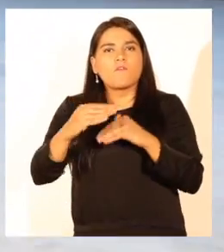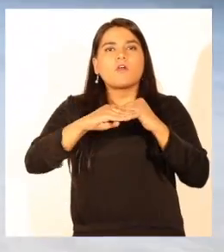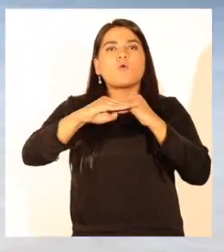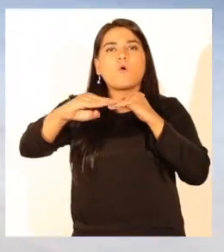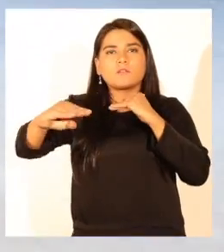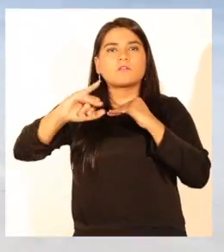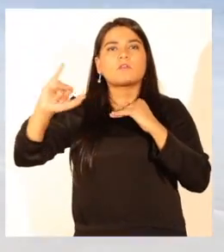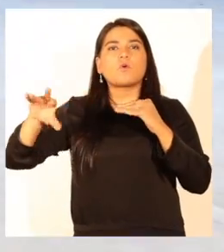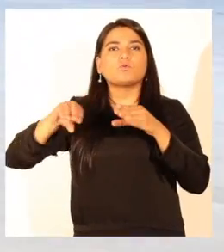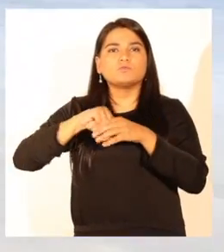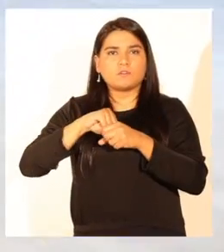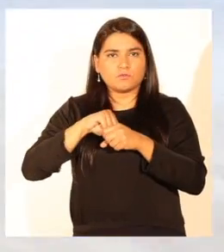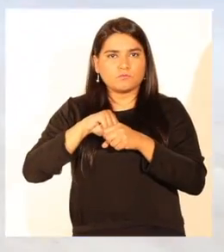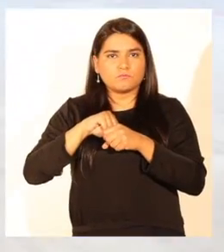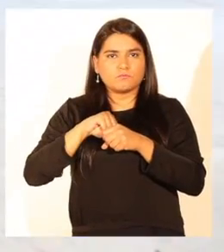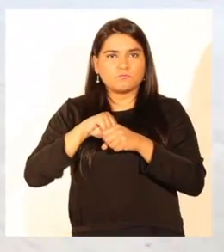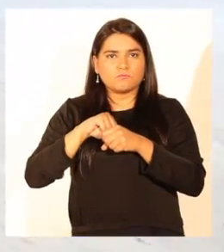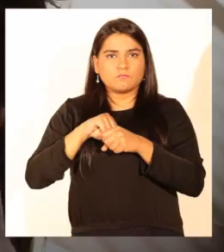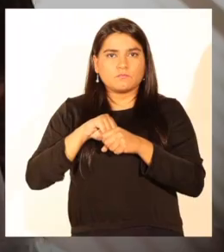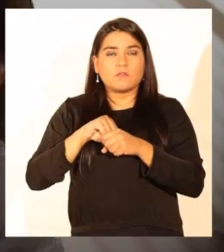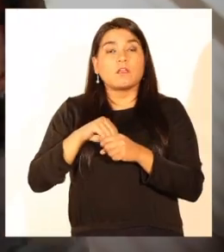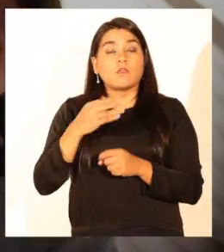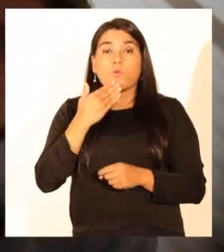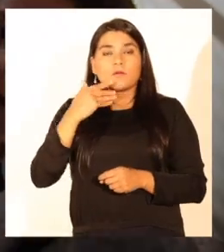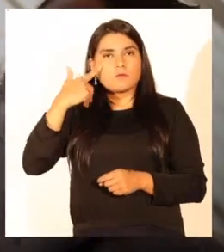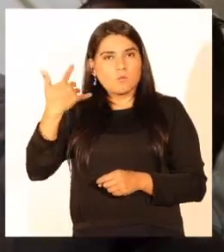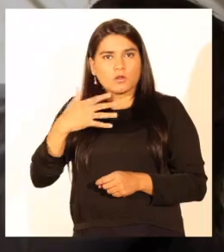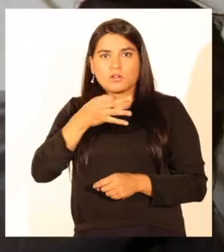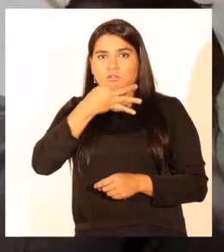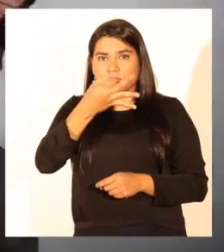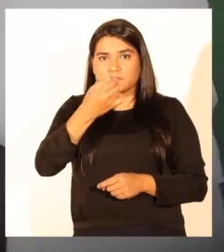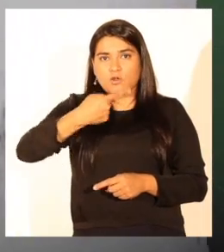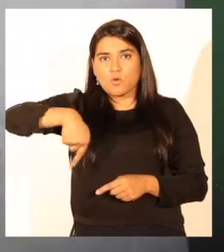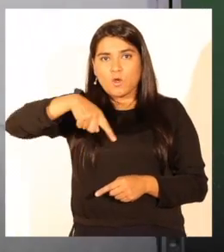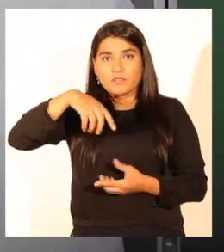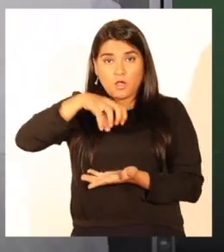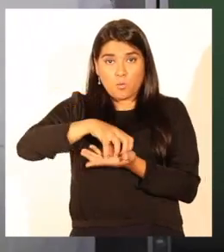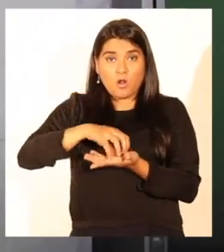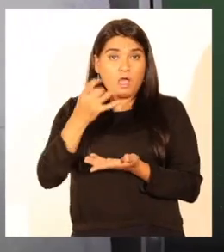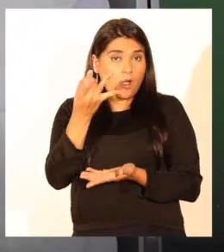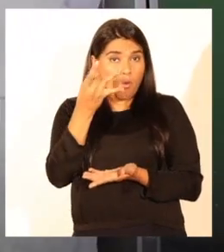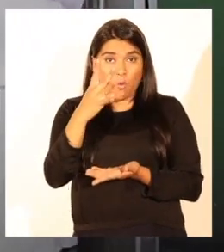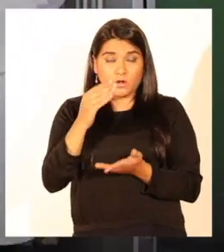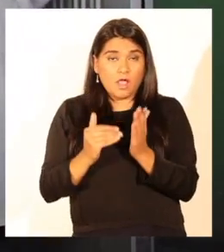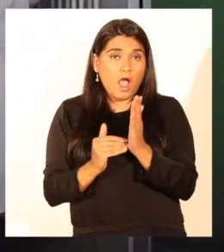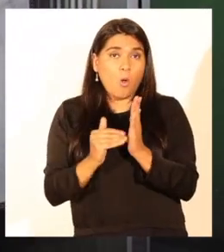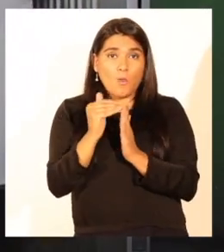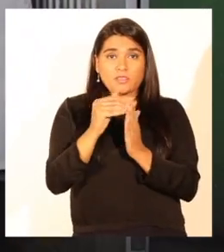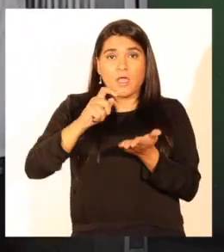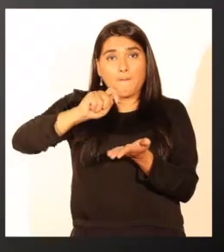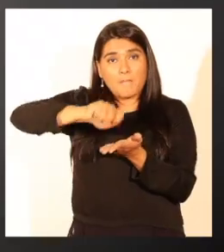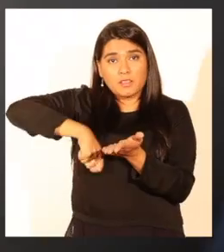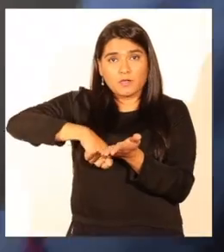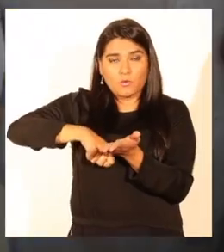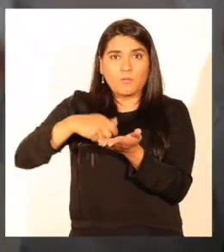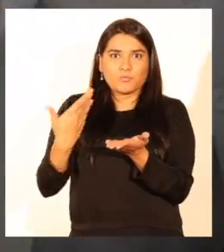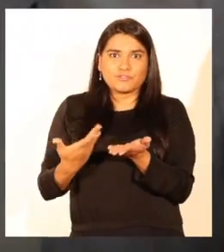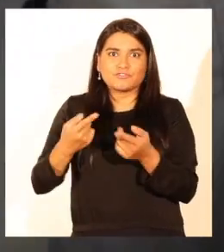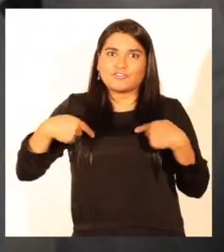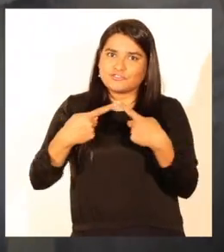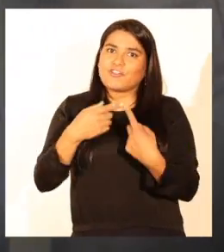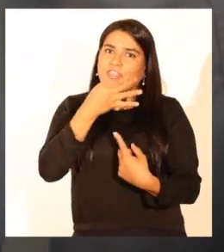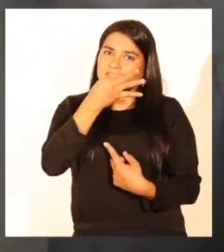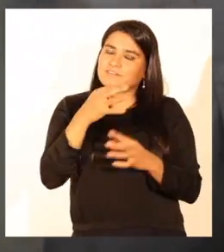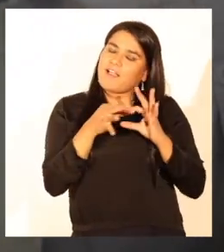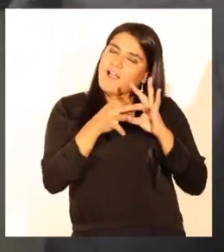igualitario e inclusivo. Cabe considerar que hoy nuestra comuna es la única con un incremento de matrícula. Por eso debemos